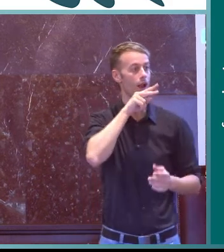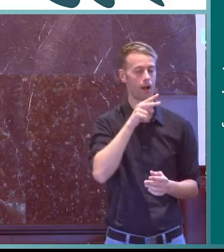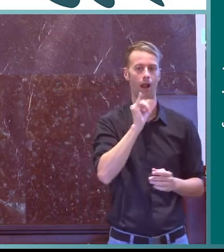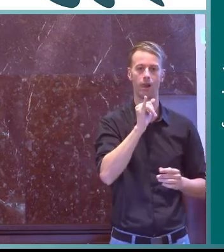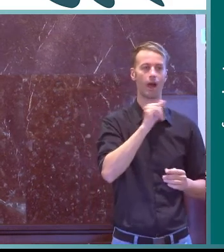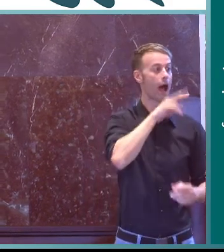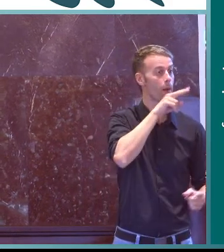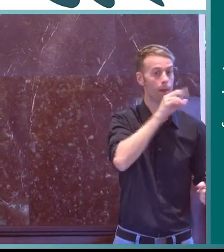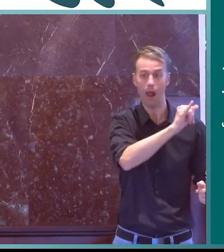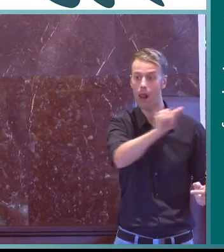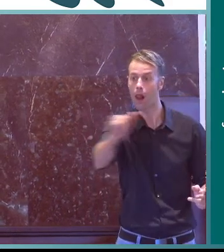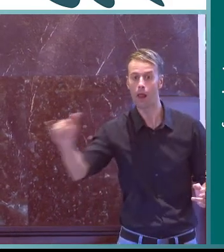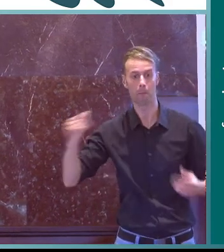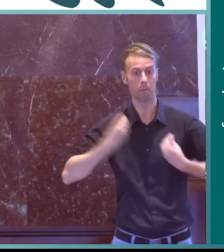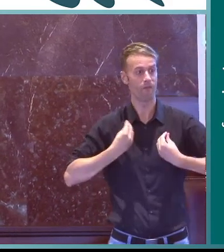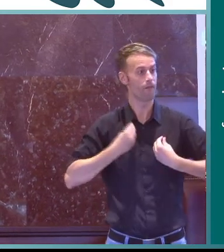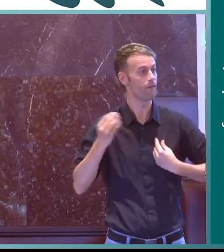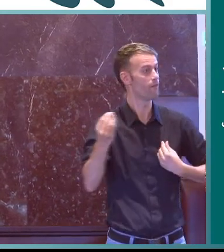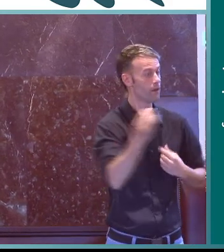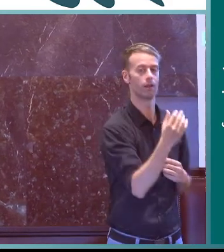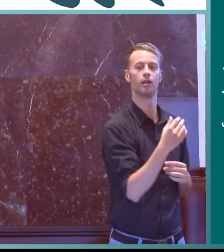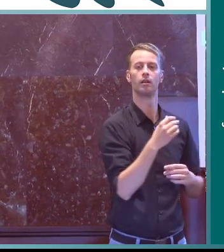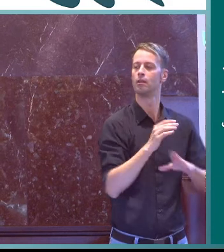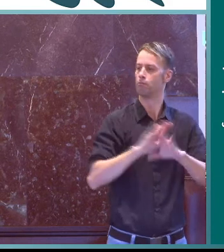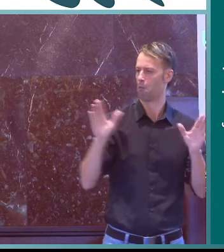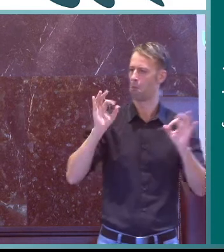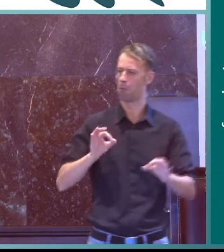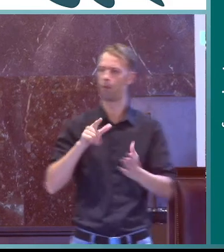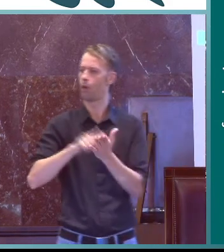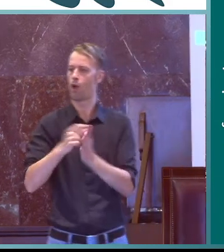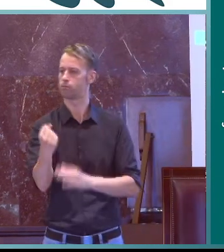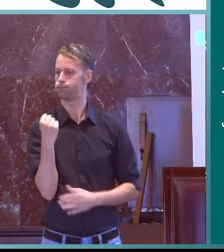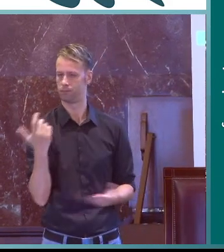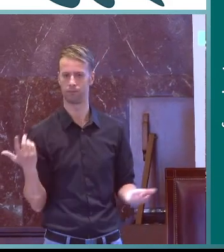que haya gente mucha gente que la use en ese caso sobrevive